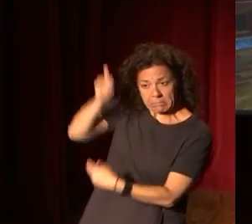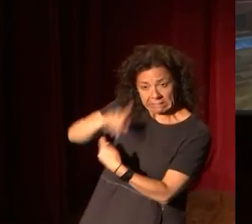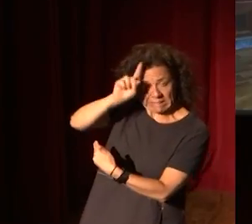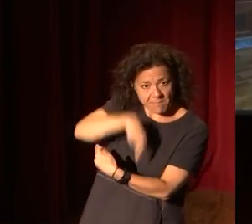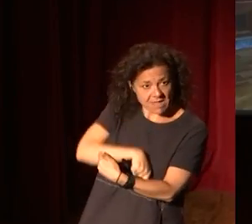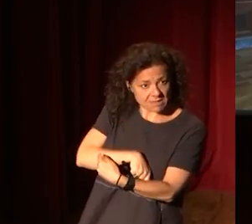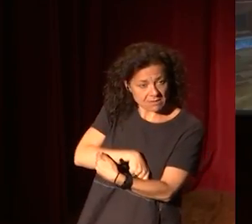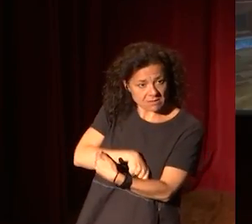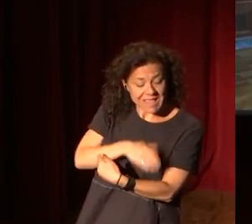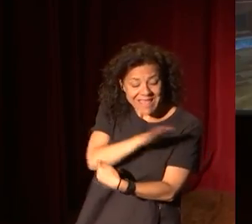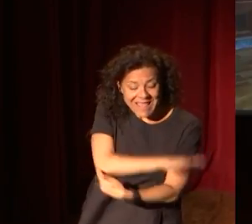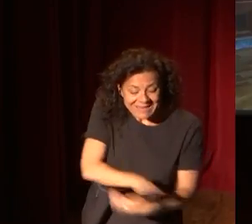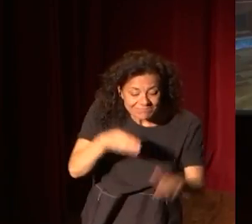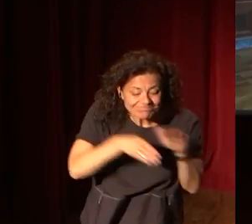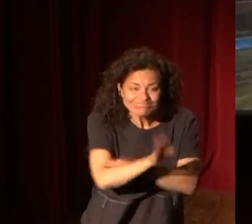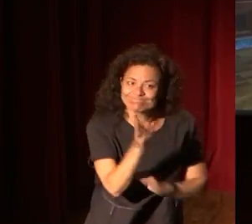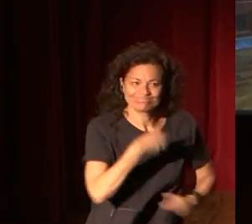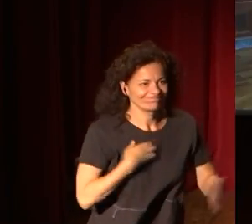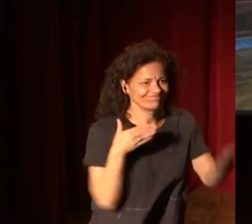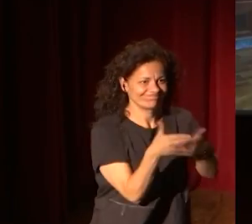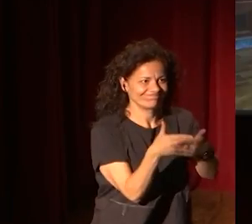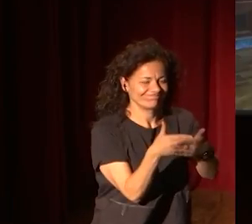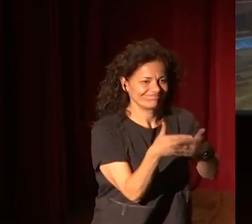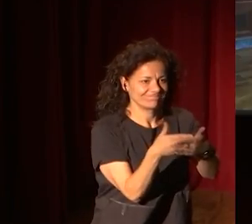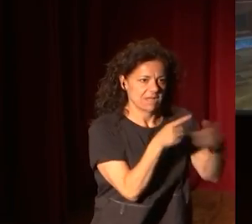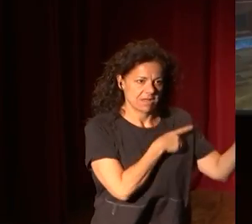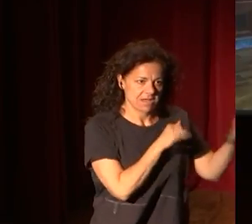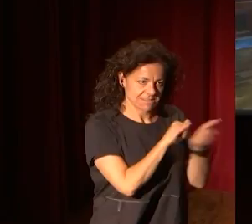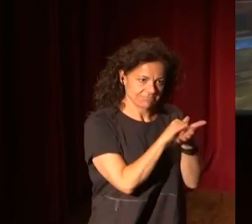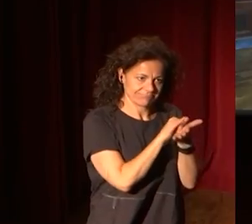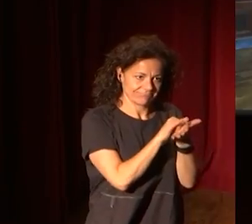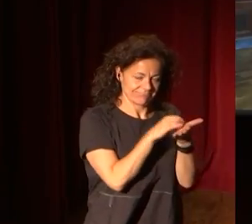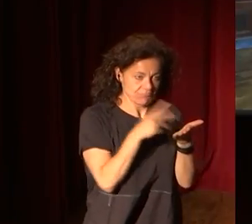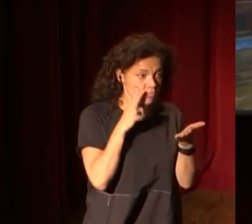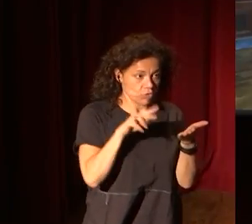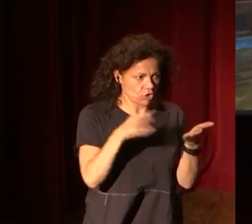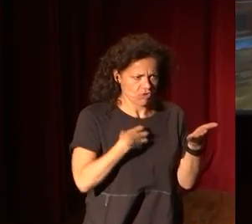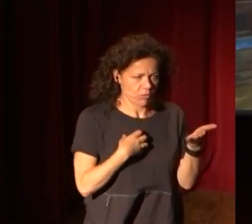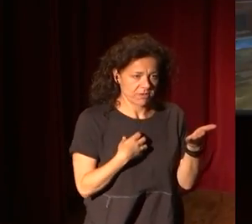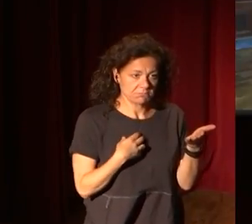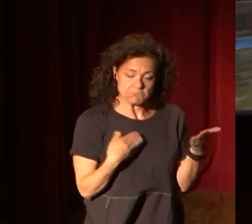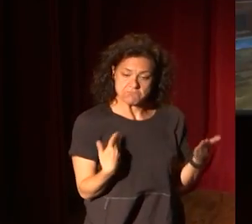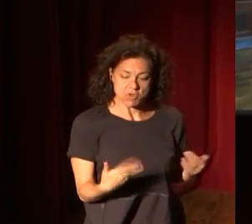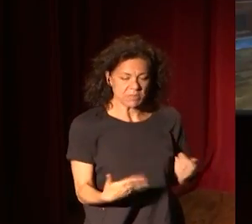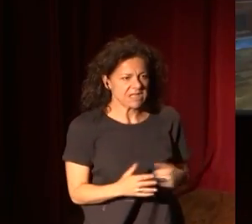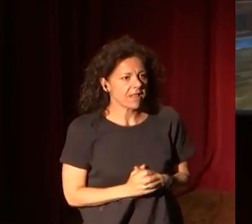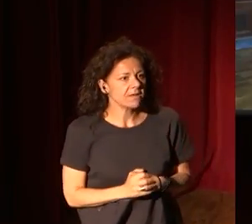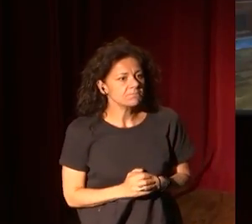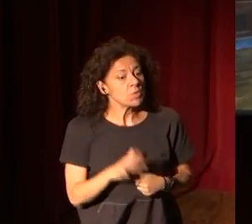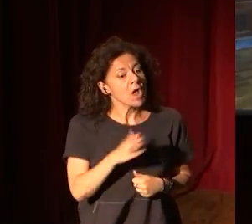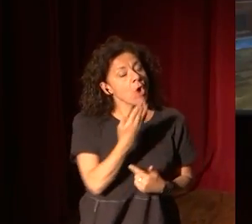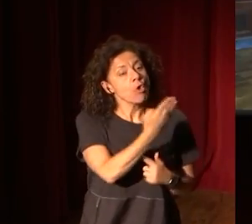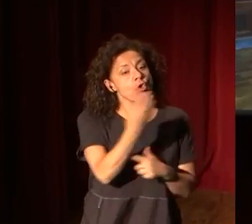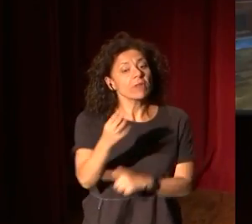Los niños no pueden entrar en la Free Collection. No pasa nada. Una colección privada,